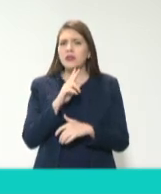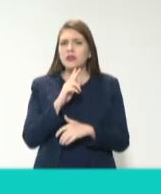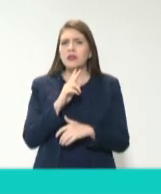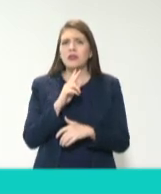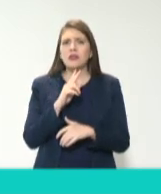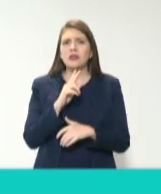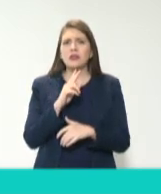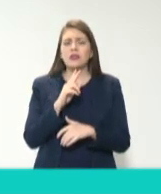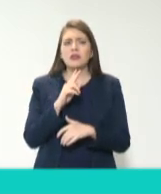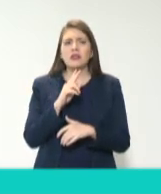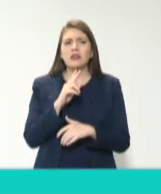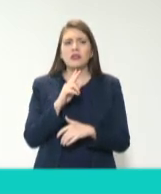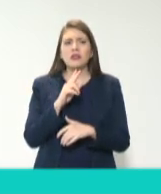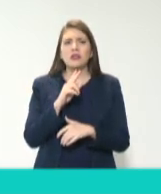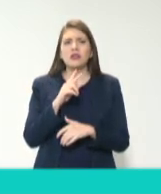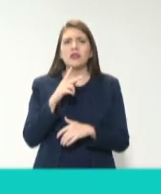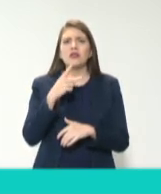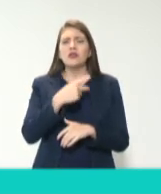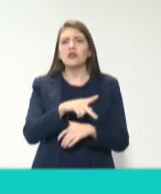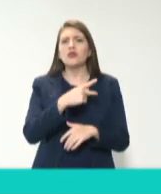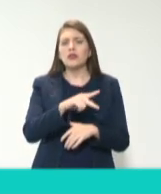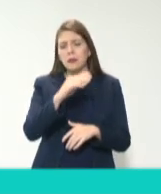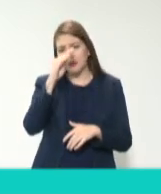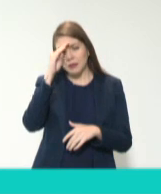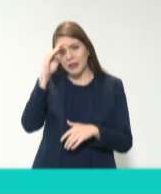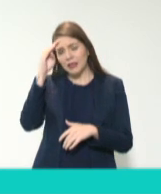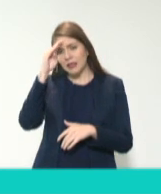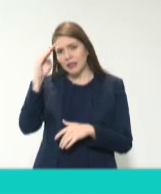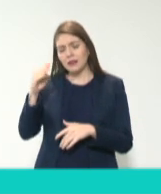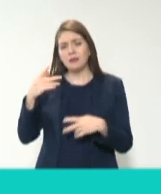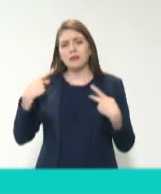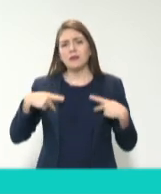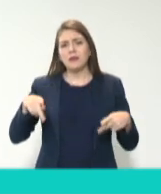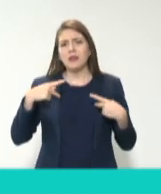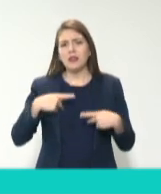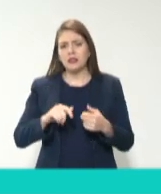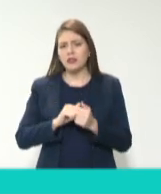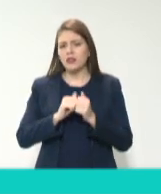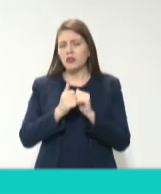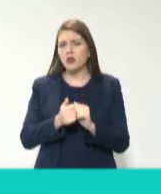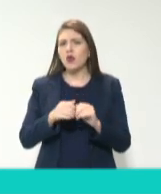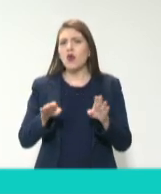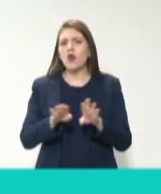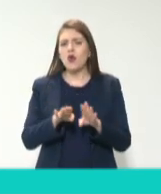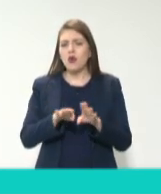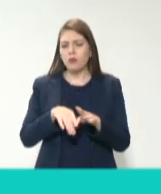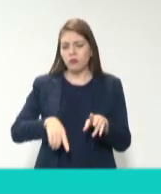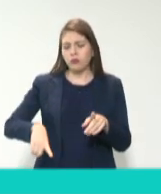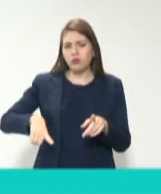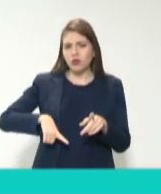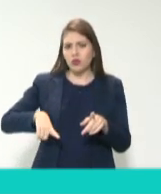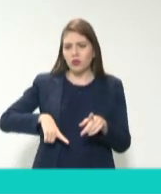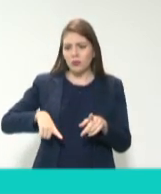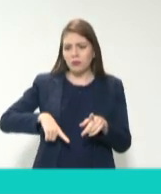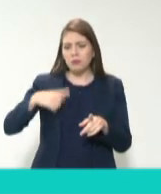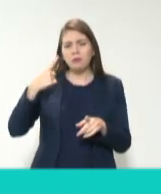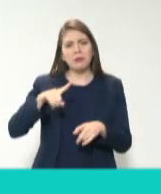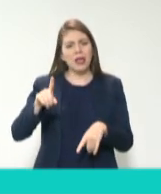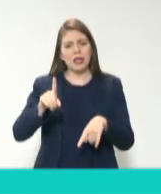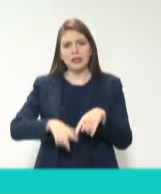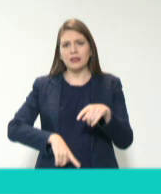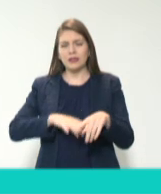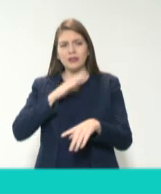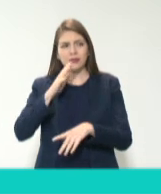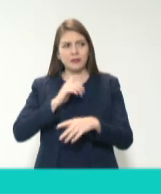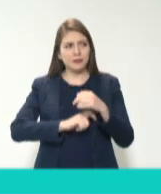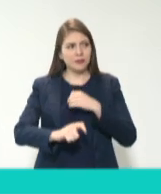mente de la sociedad en general de cómo va este gobierno ante el combate a la corrupción. Pero yo